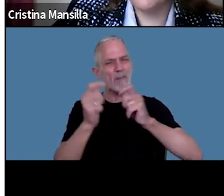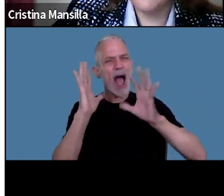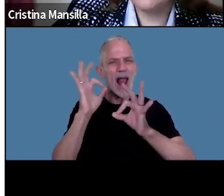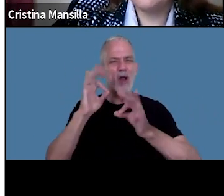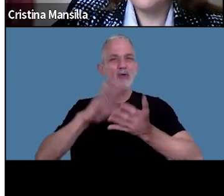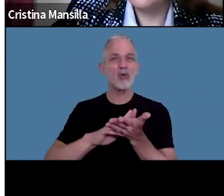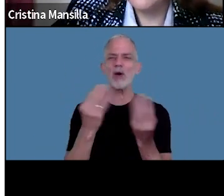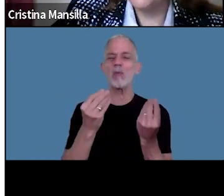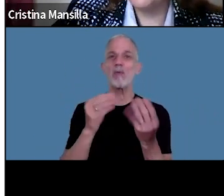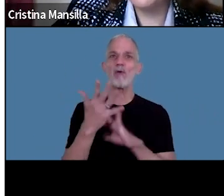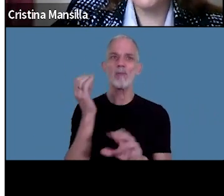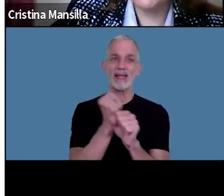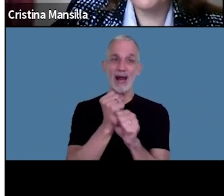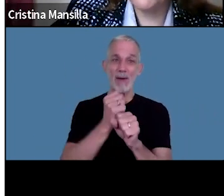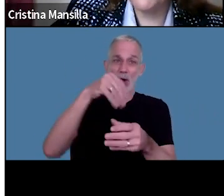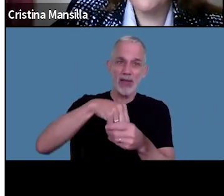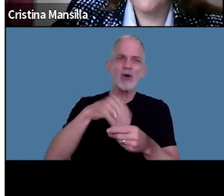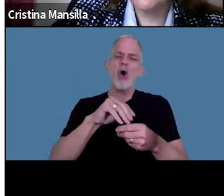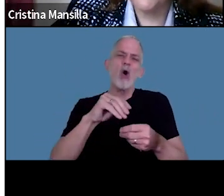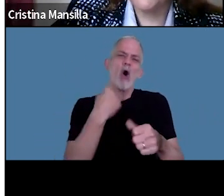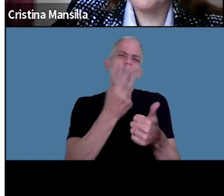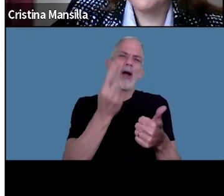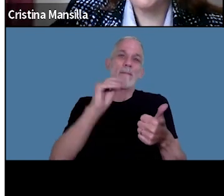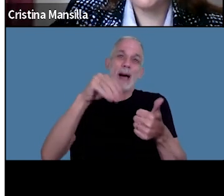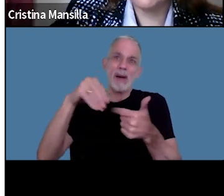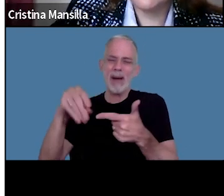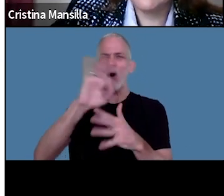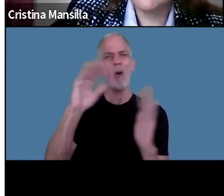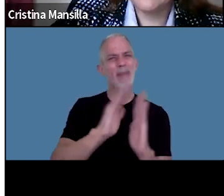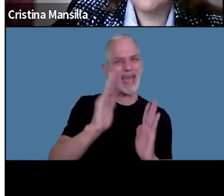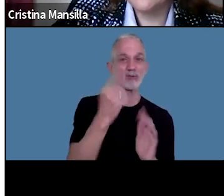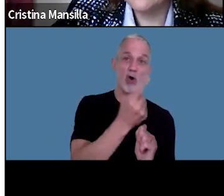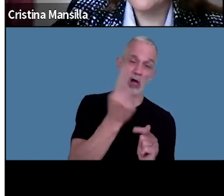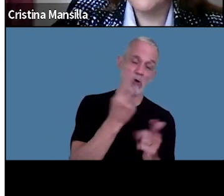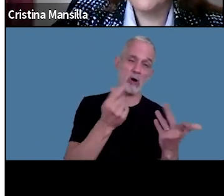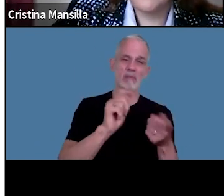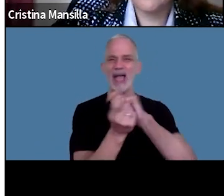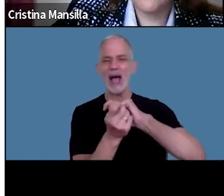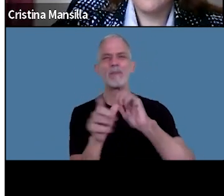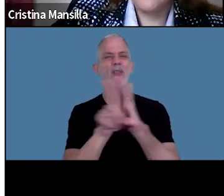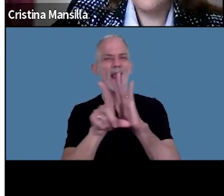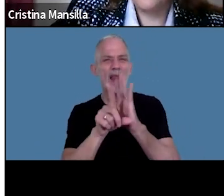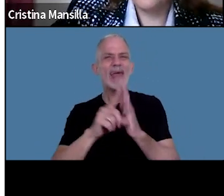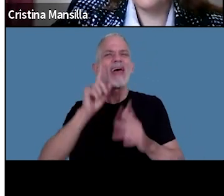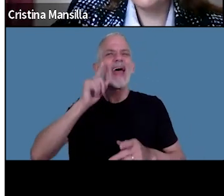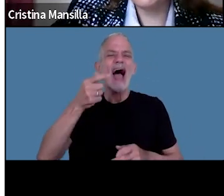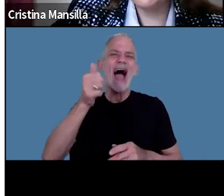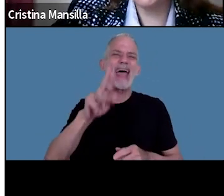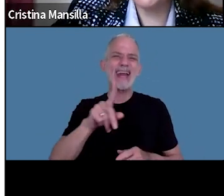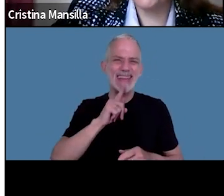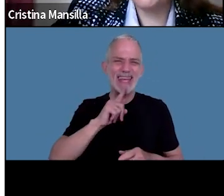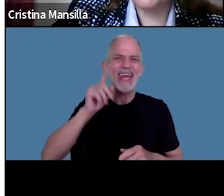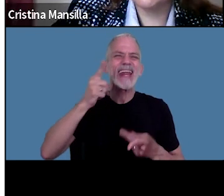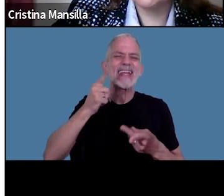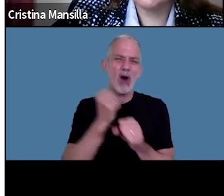relación laboral, aumento o disminución de horas o modificación de la ley de riesgos de trabajo o en